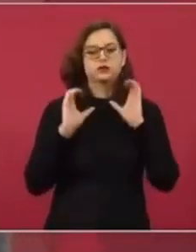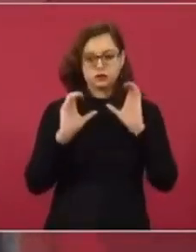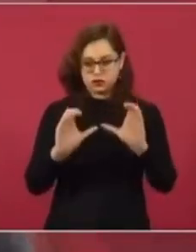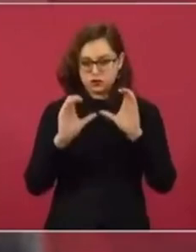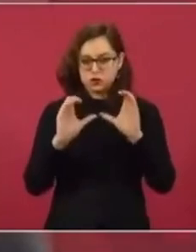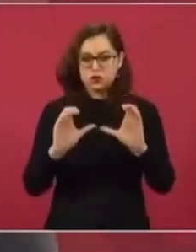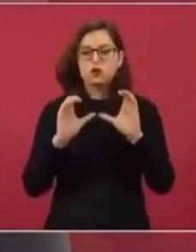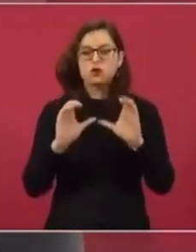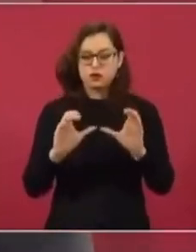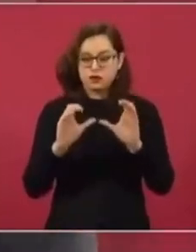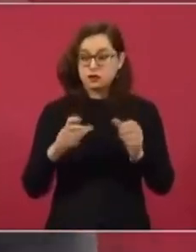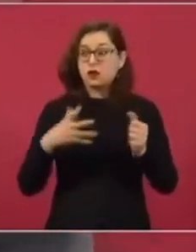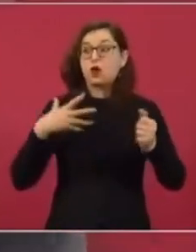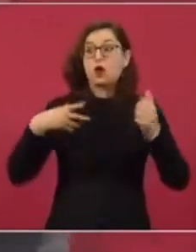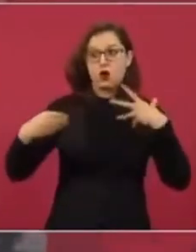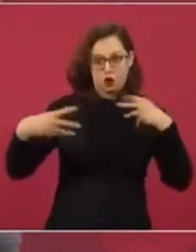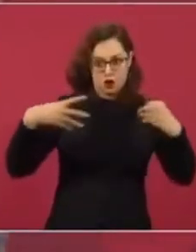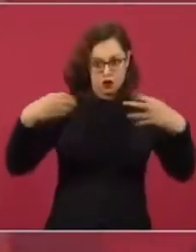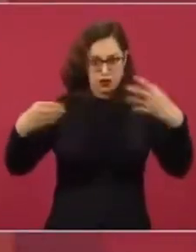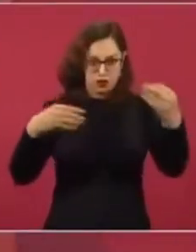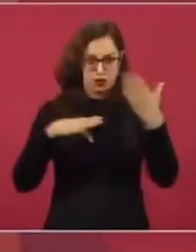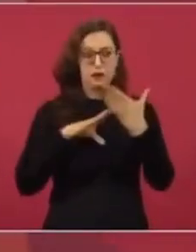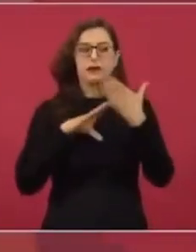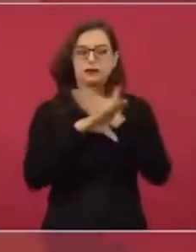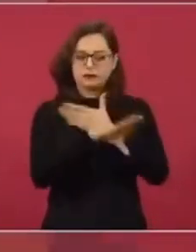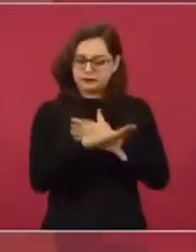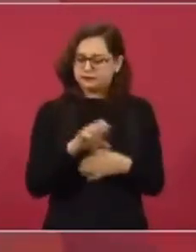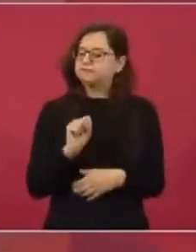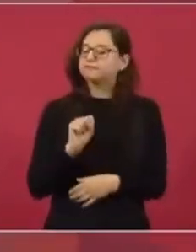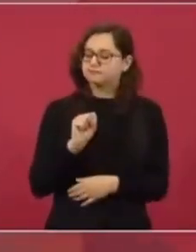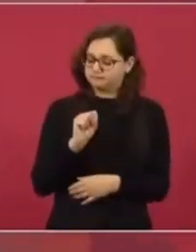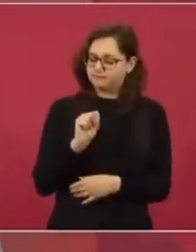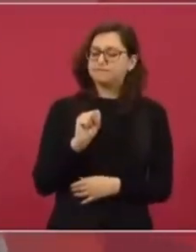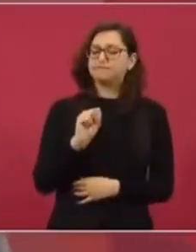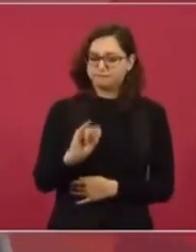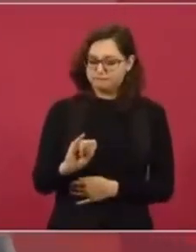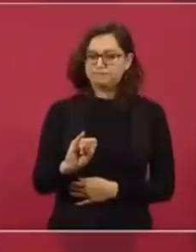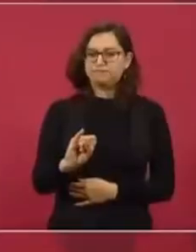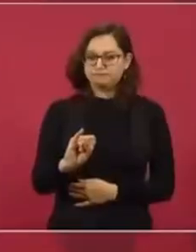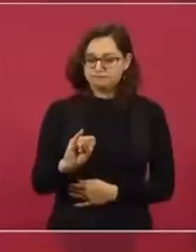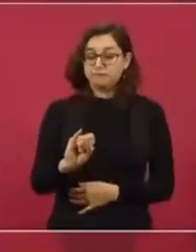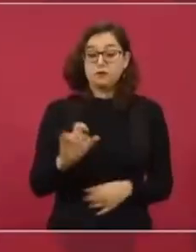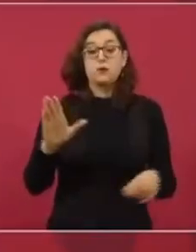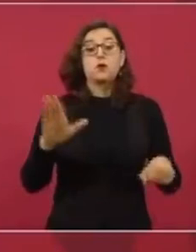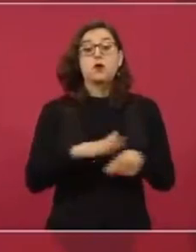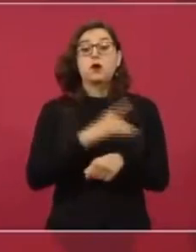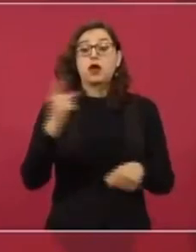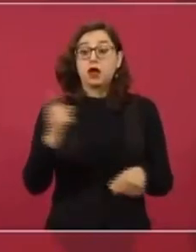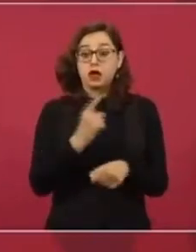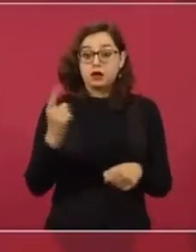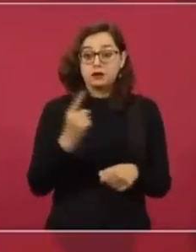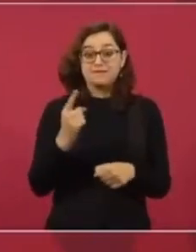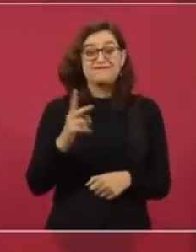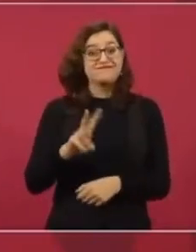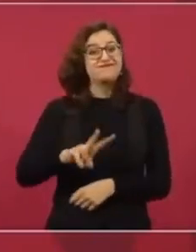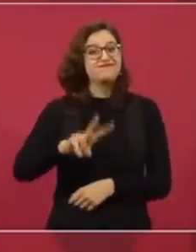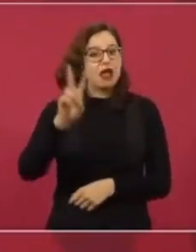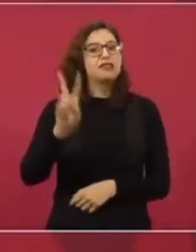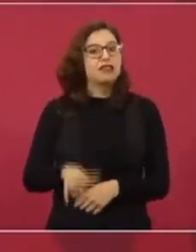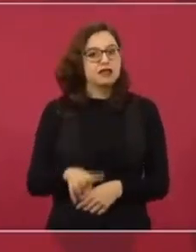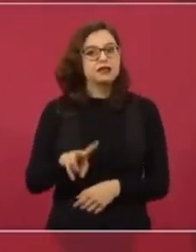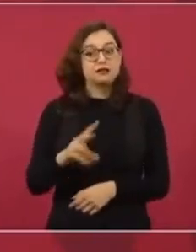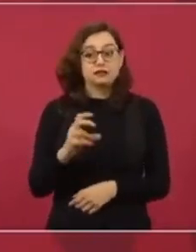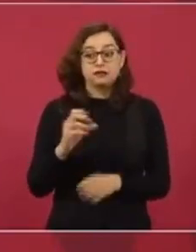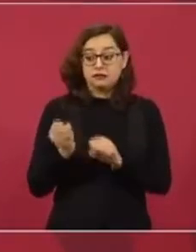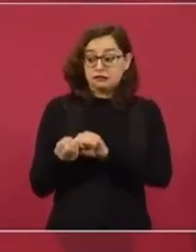contagios, porque eso sí, se trata de una variante muy contagiosa,